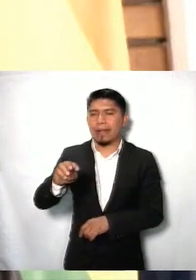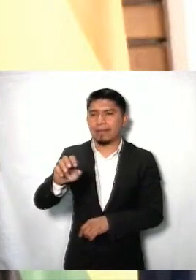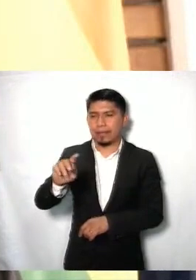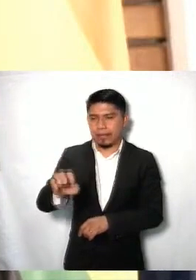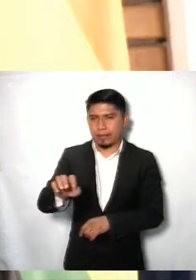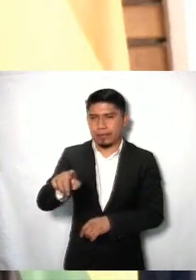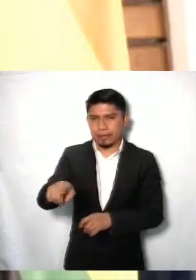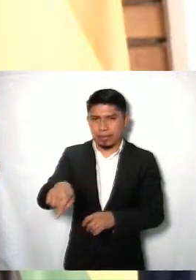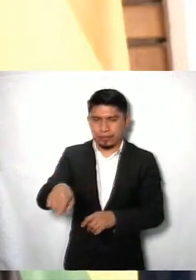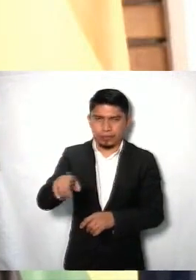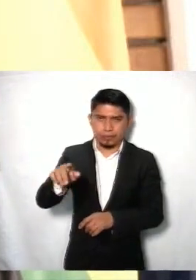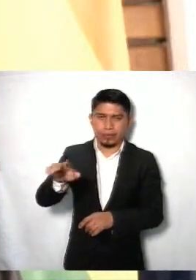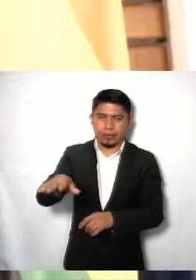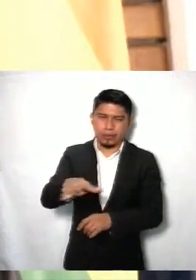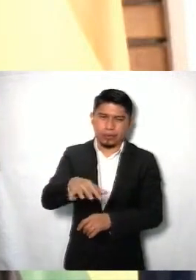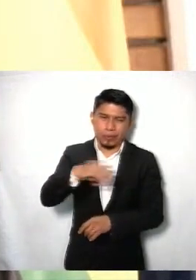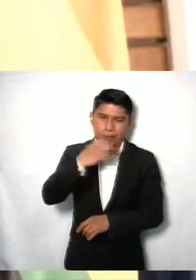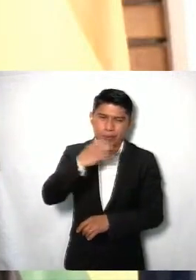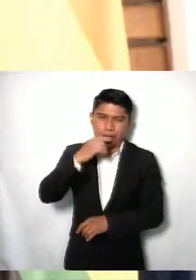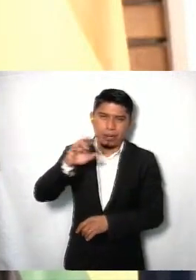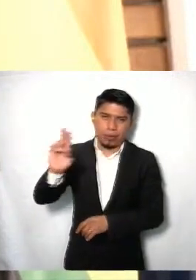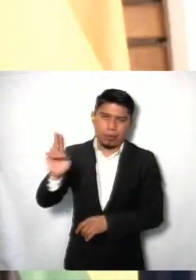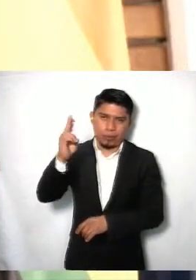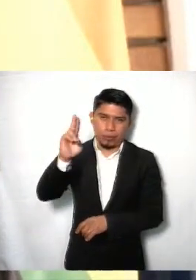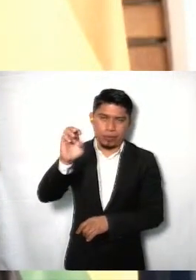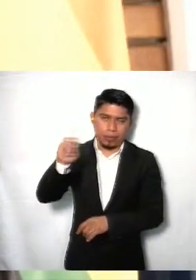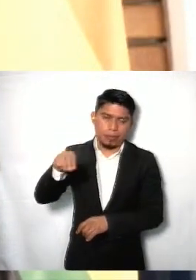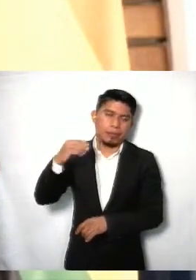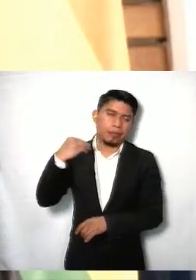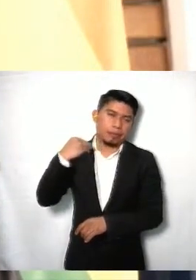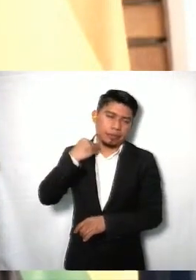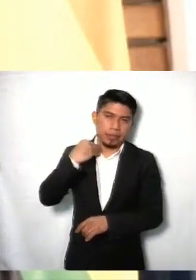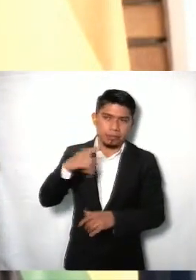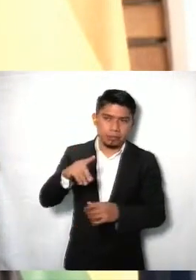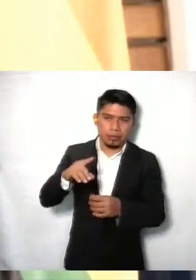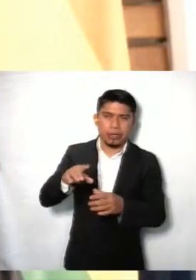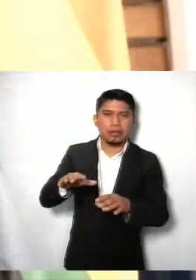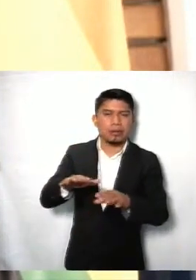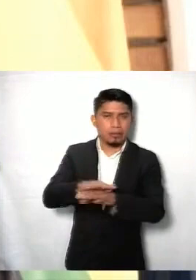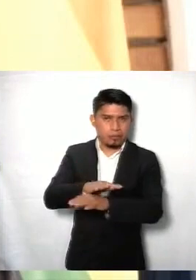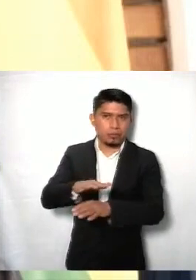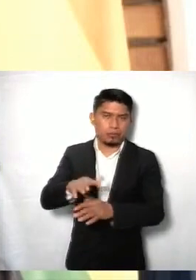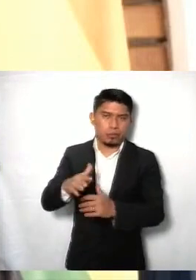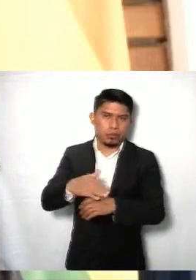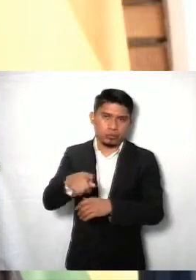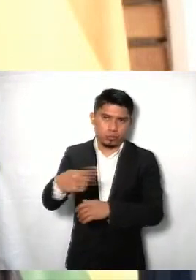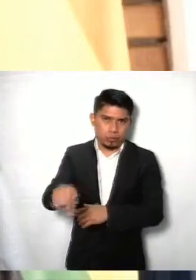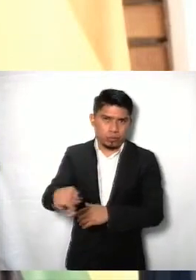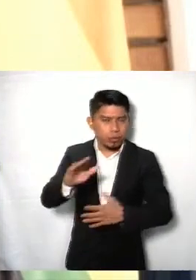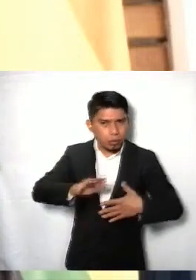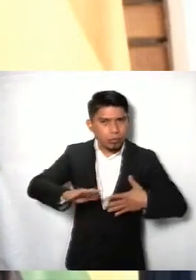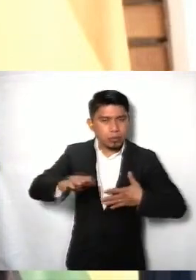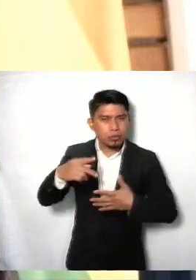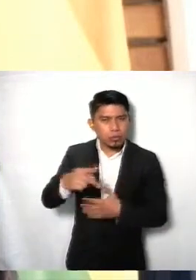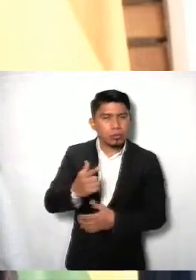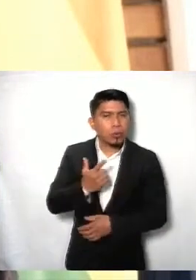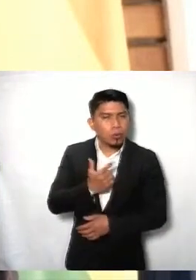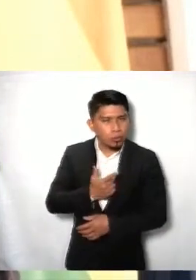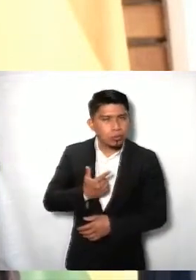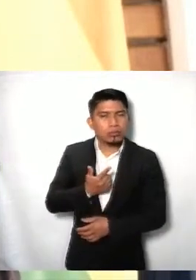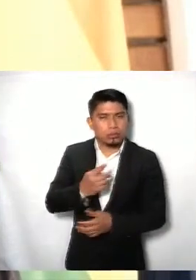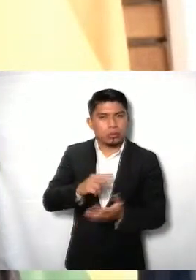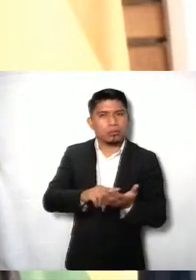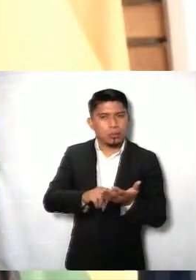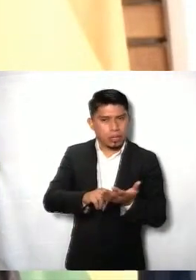facultad es esencial y materialmente diferente, gracias a su labor intensa, a su compromiso y a su pasión con los